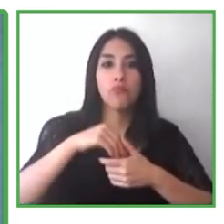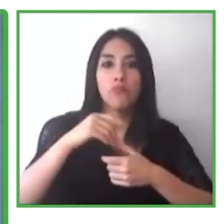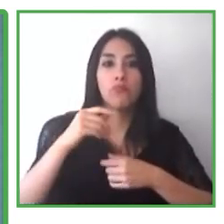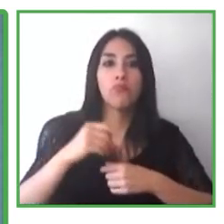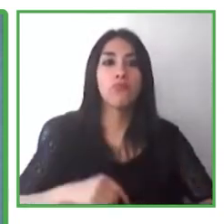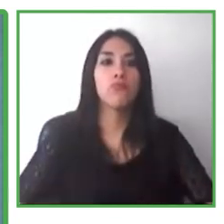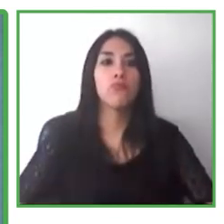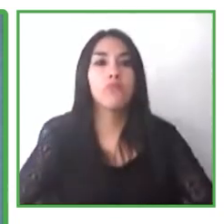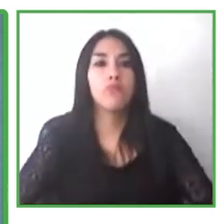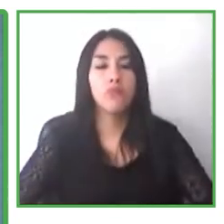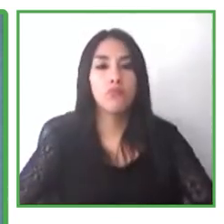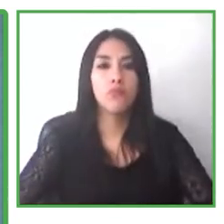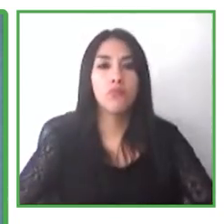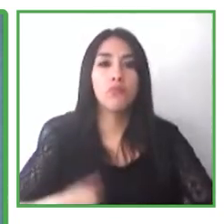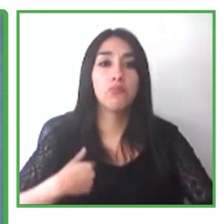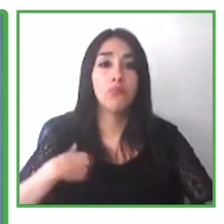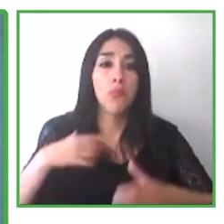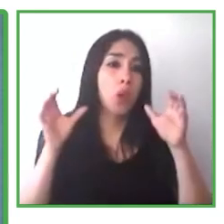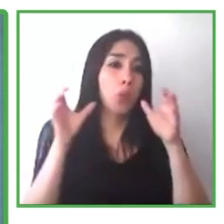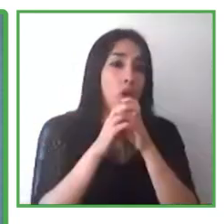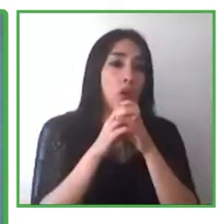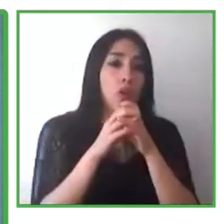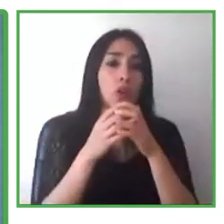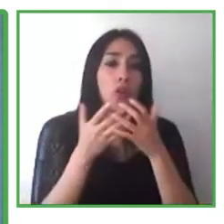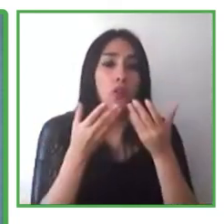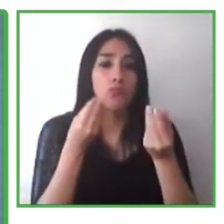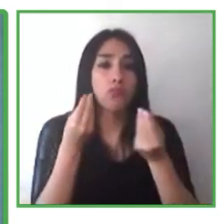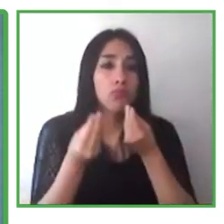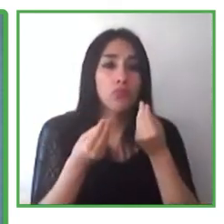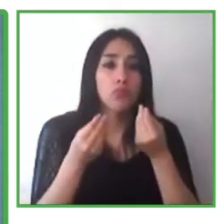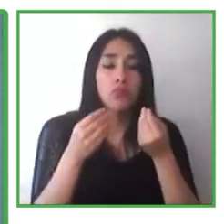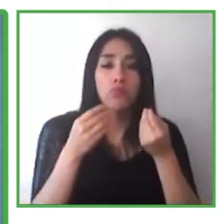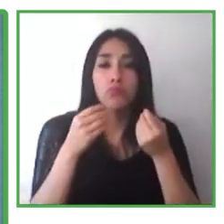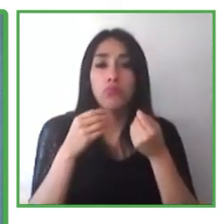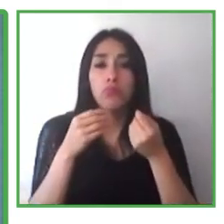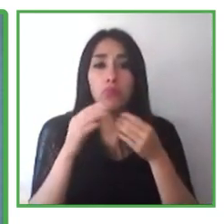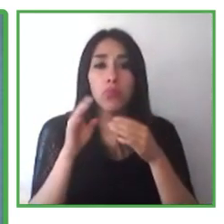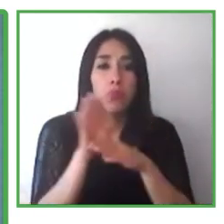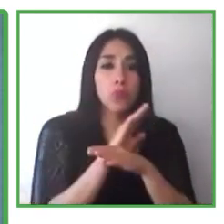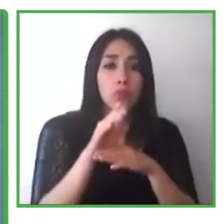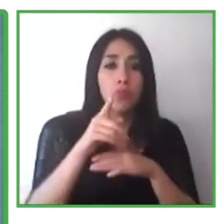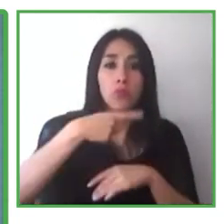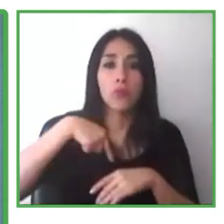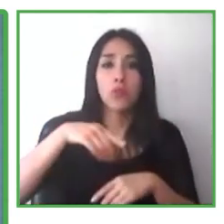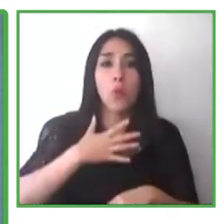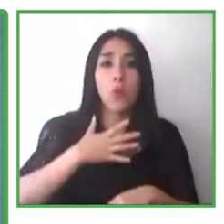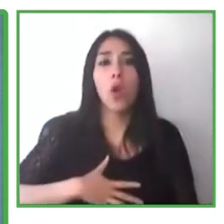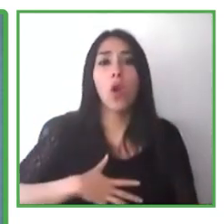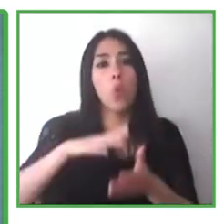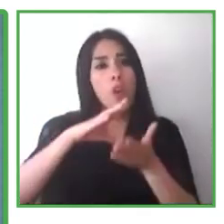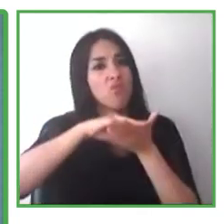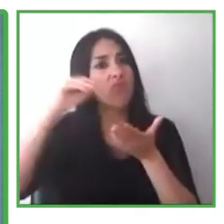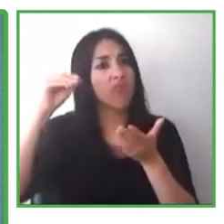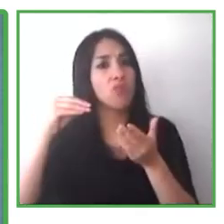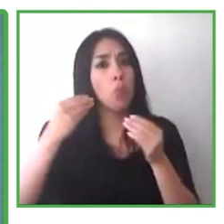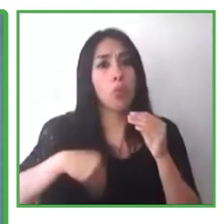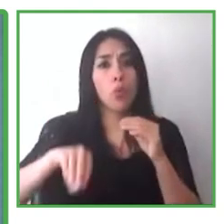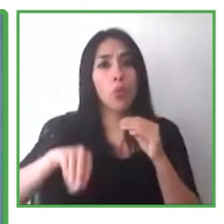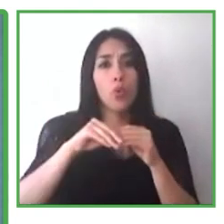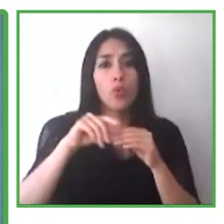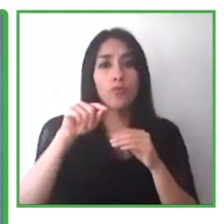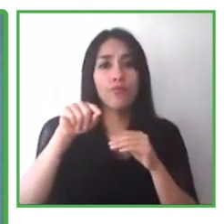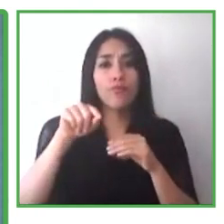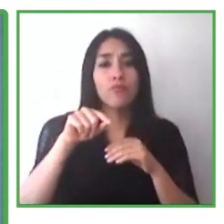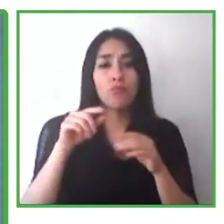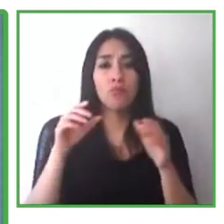Y si quieren aprender más sobre nuestra organización, por favor, vea nuestro sitio web que está disponible en inglés